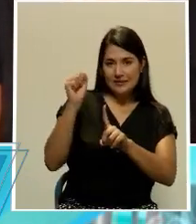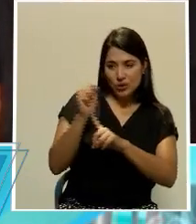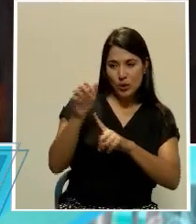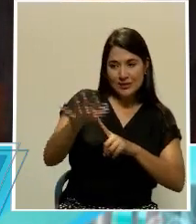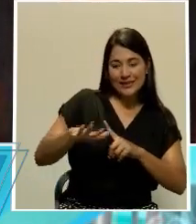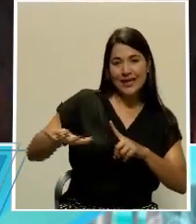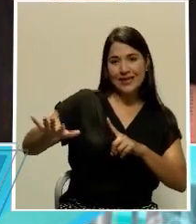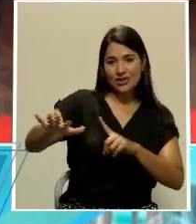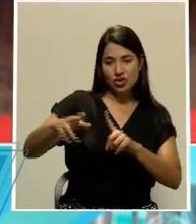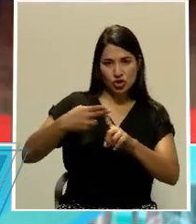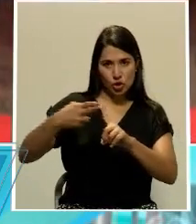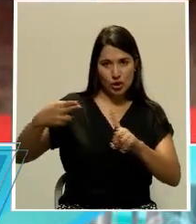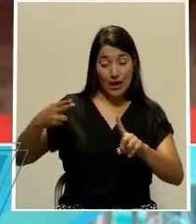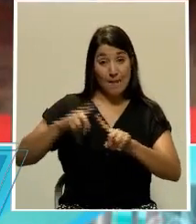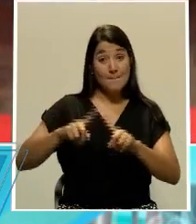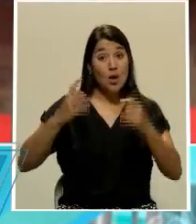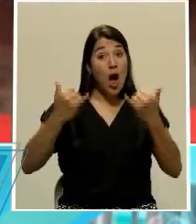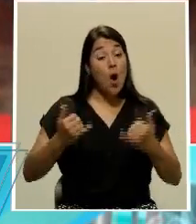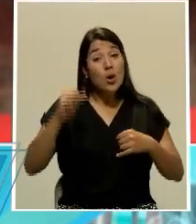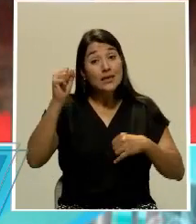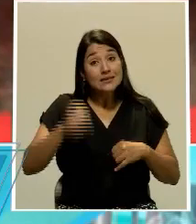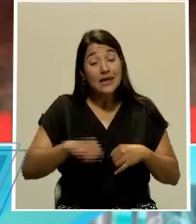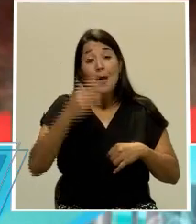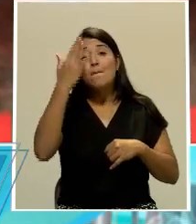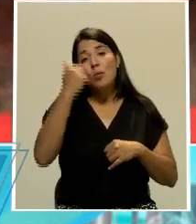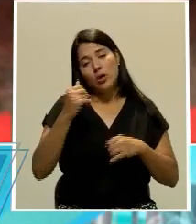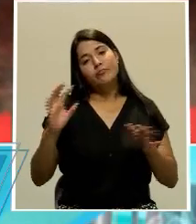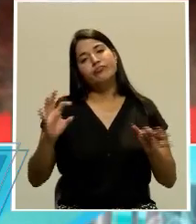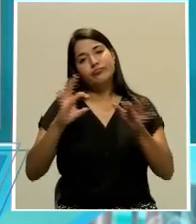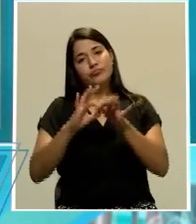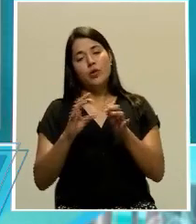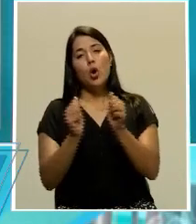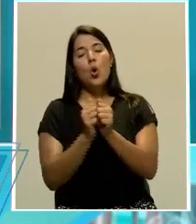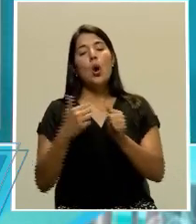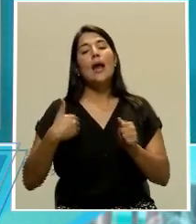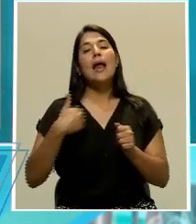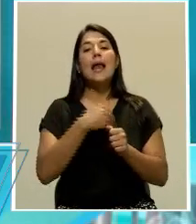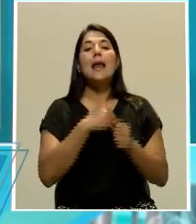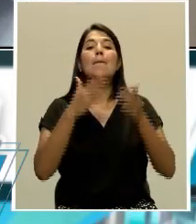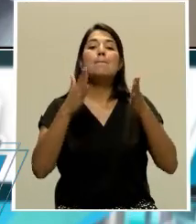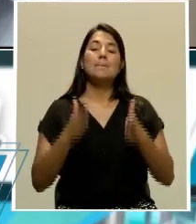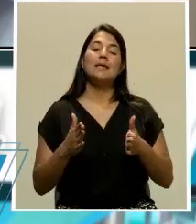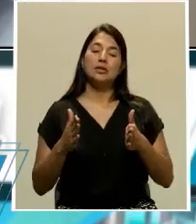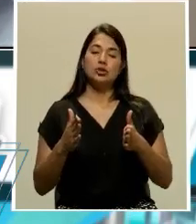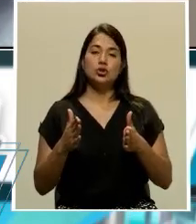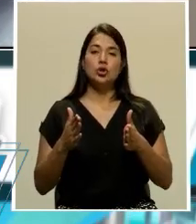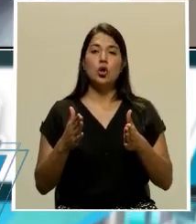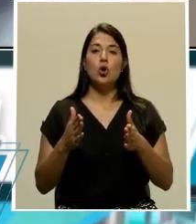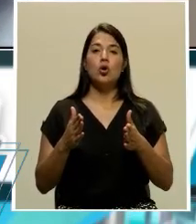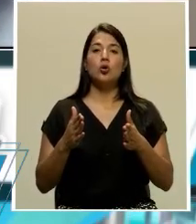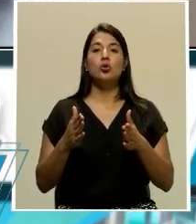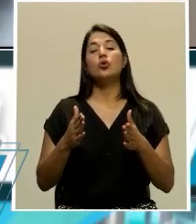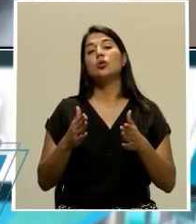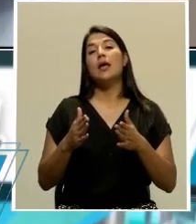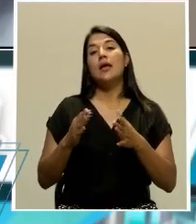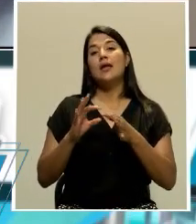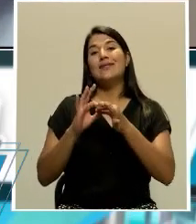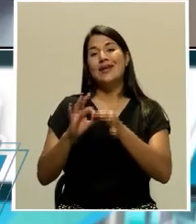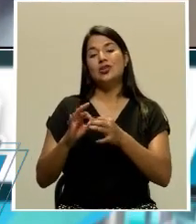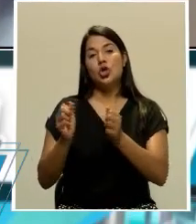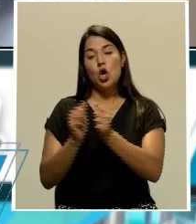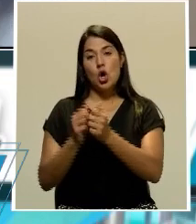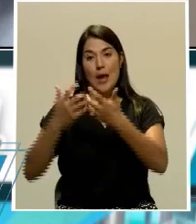lugares. Pero en este caso sí, porque efectivamente está vinculado al ministro de relación con el sector empresarial.